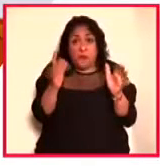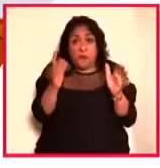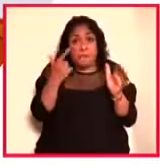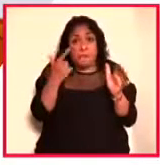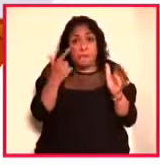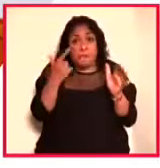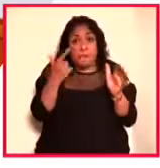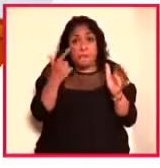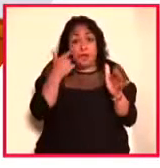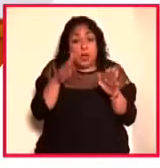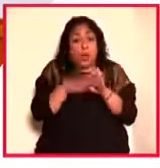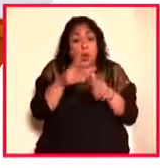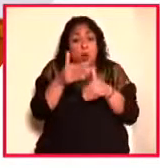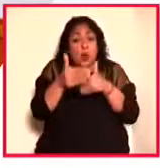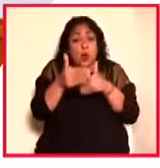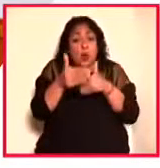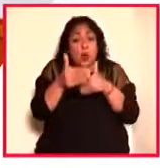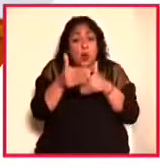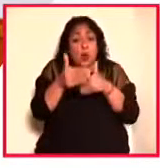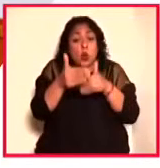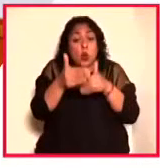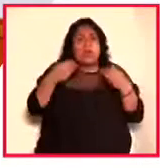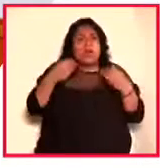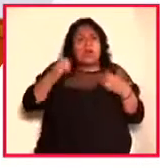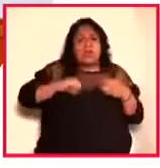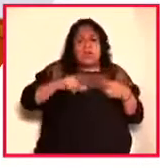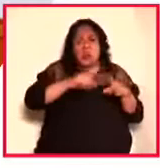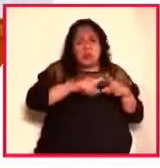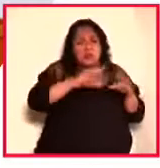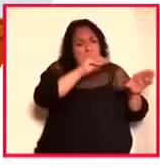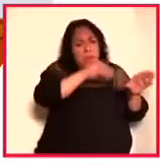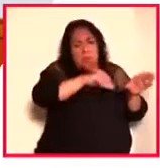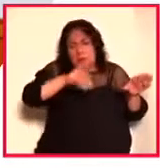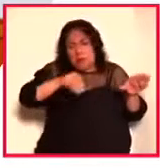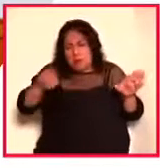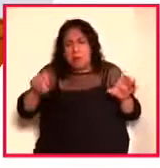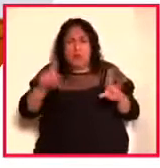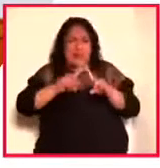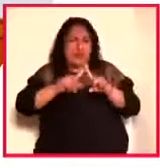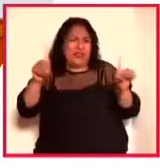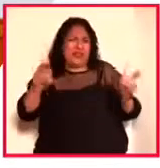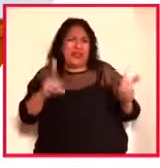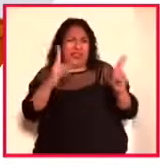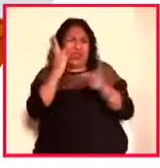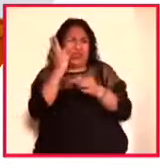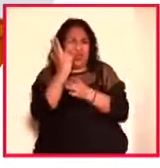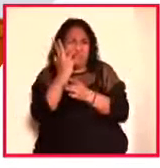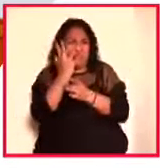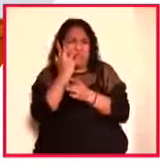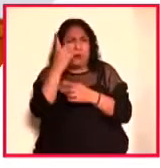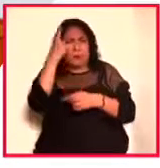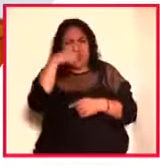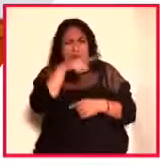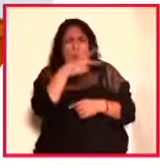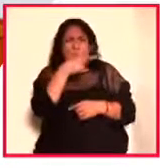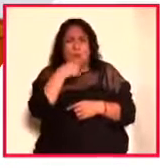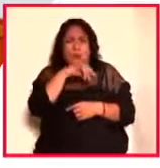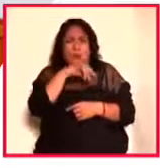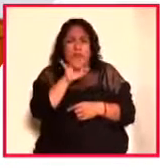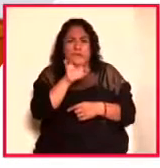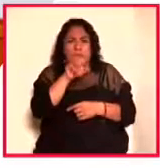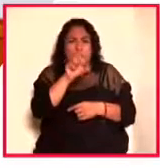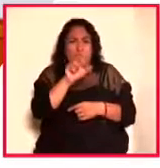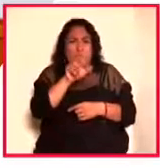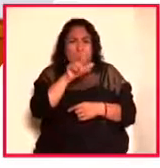en varios siglos. A diferencia de lo que dice el refrán, para Jesús Reyes Herodes, para mí también, la historia te